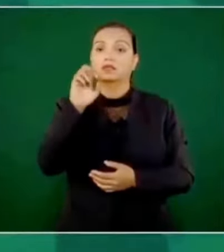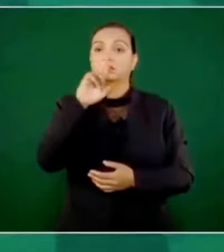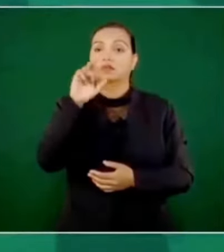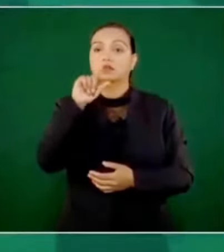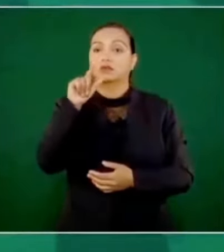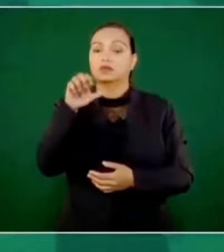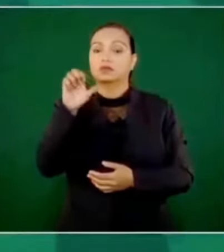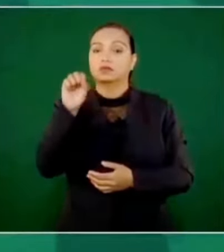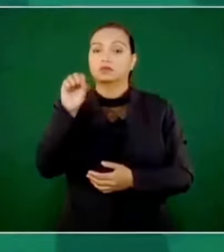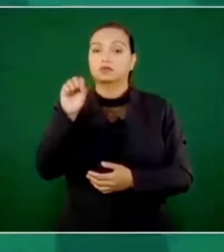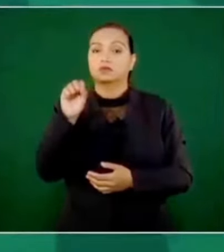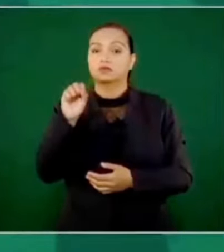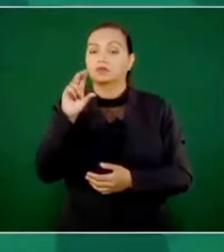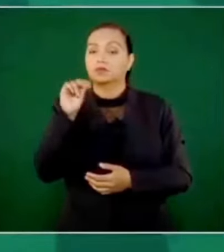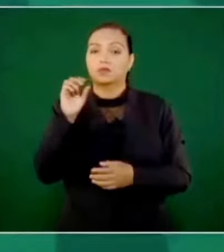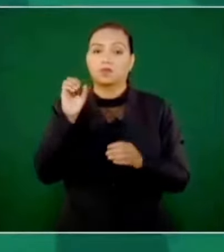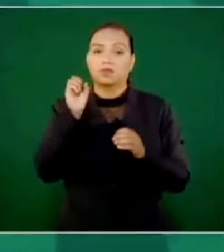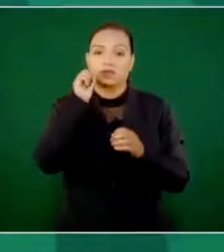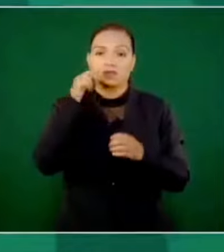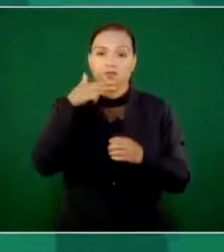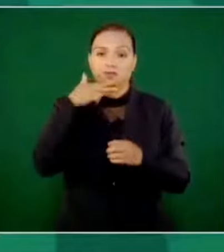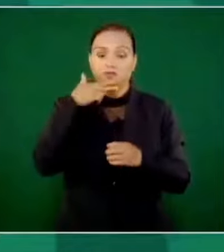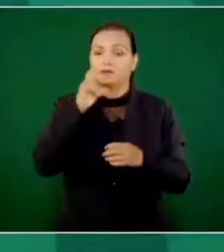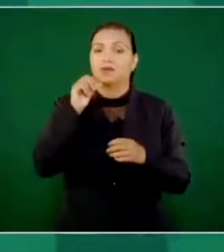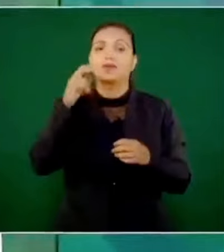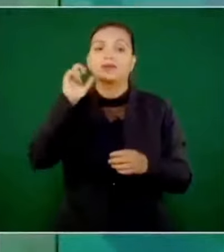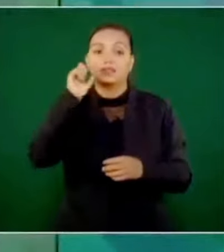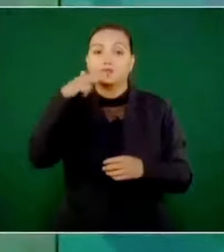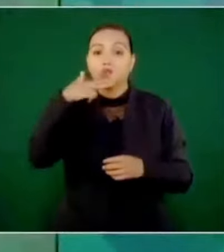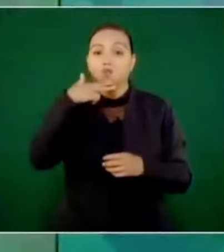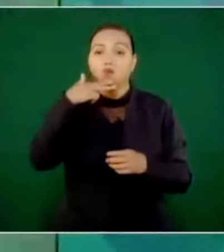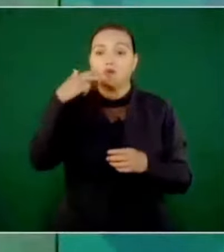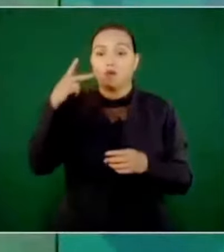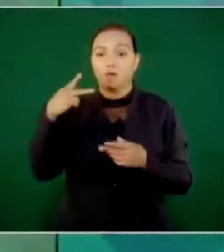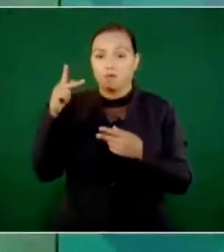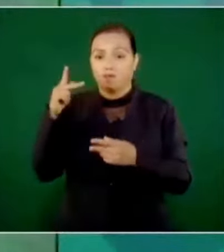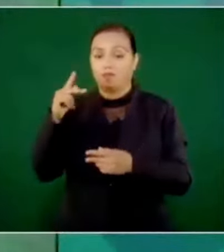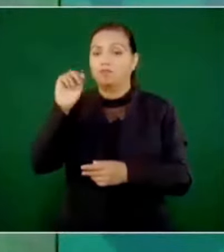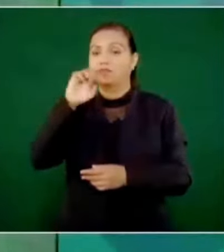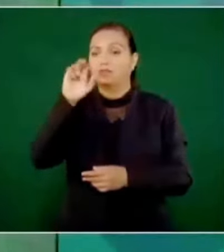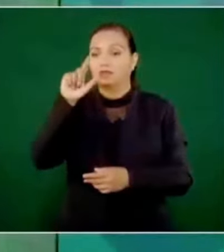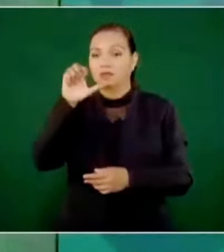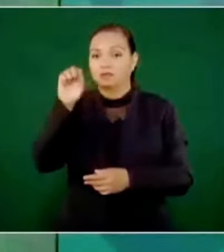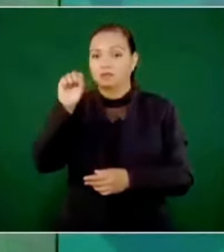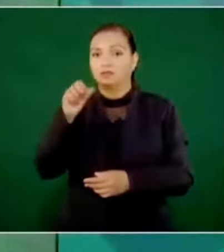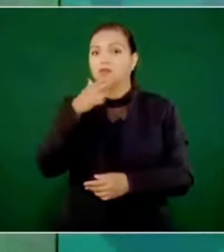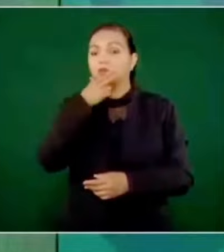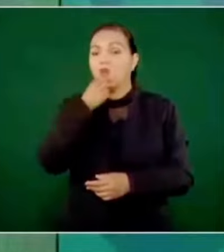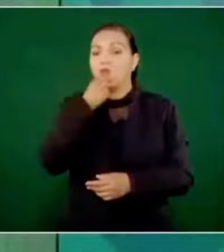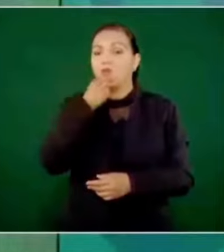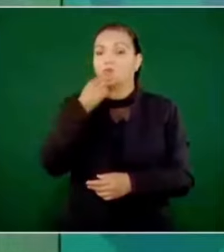era de Chihuahua, sino Chihuahua era de Terrazas. Bueno, ese gran latifundista